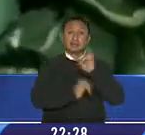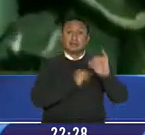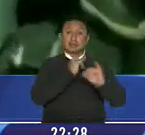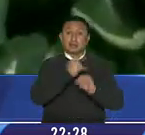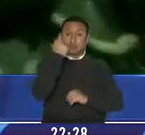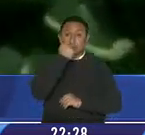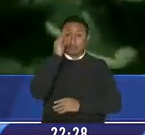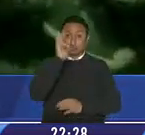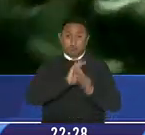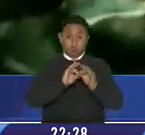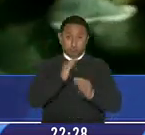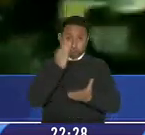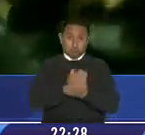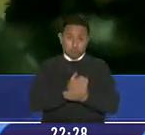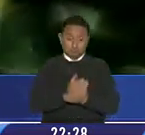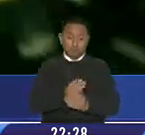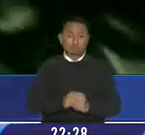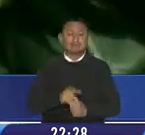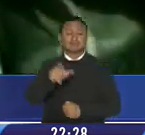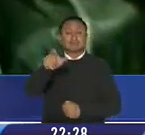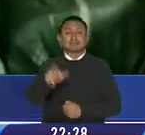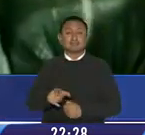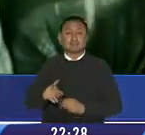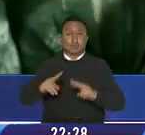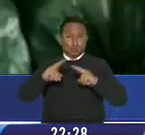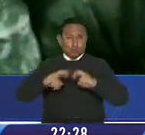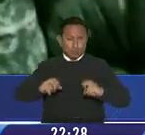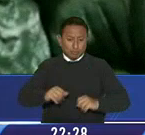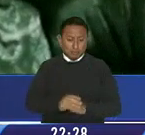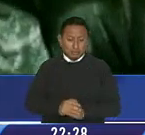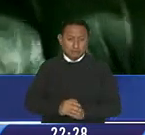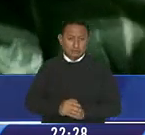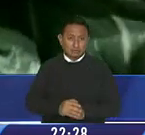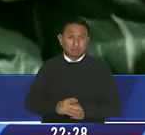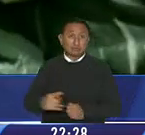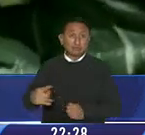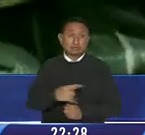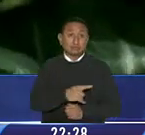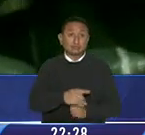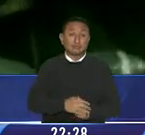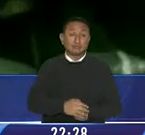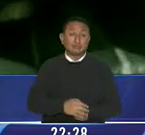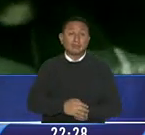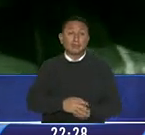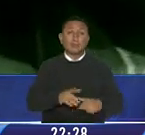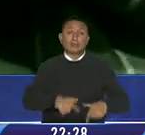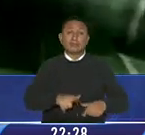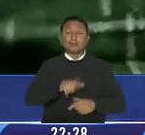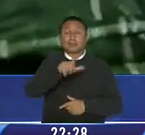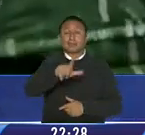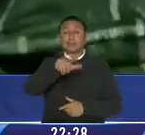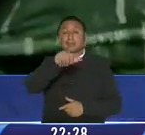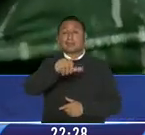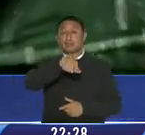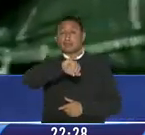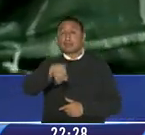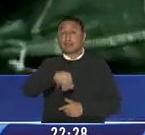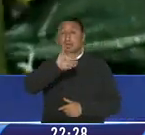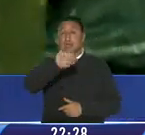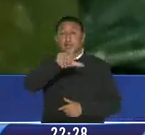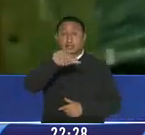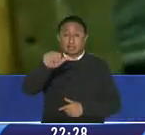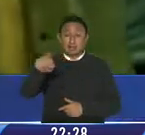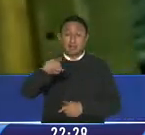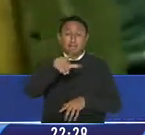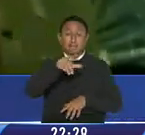de drogas llevaron a agentes de la unidad de investigación antidrogas a interceptar en el sector de la Lajilla esto en Macará provincia de